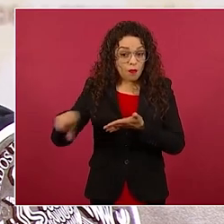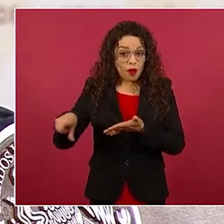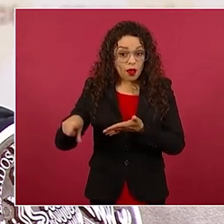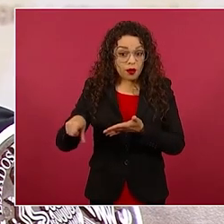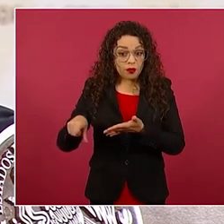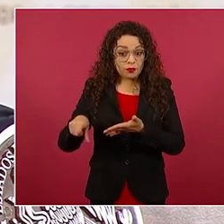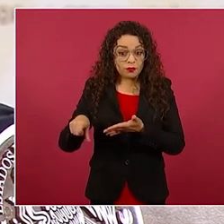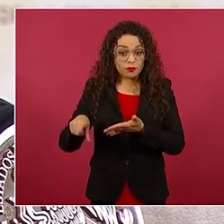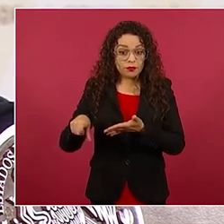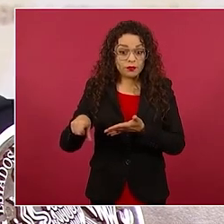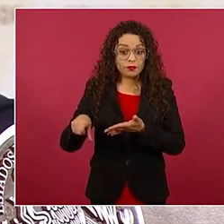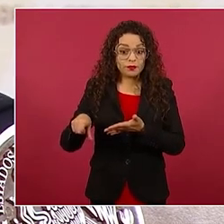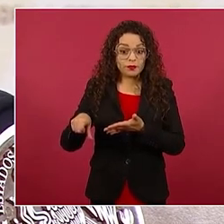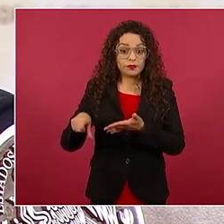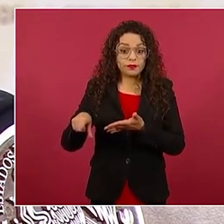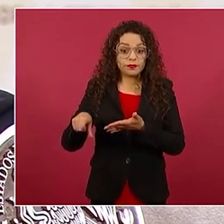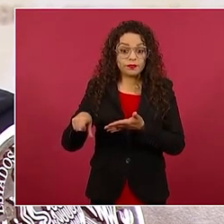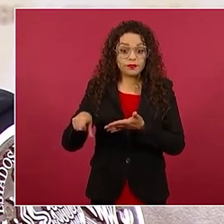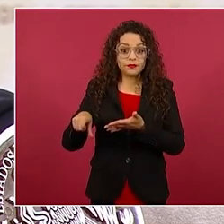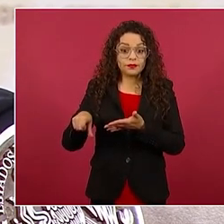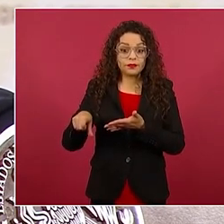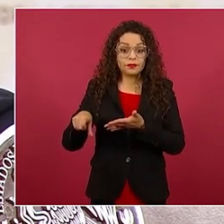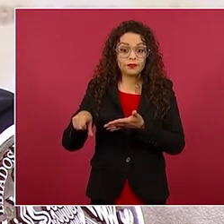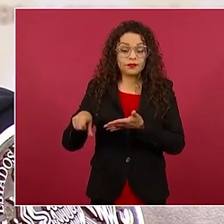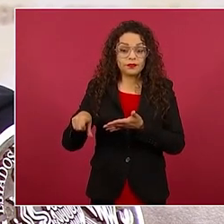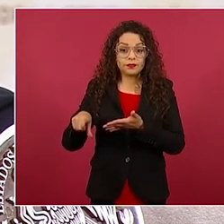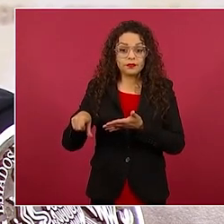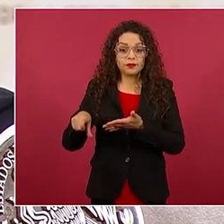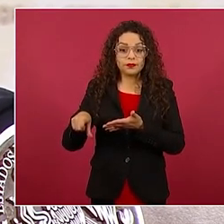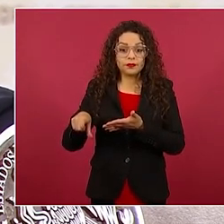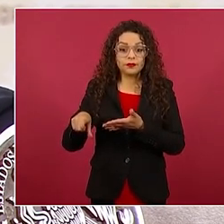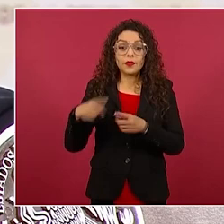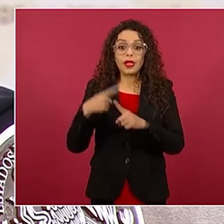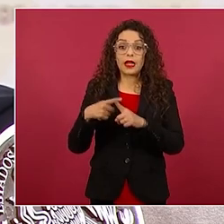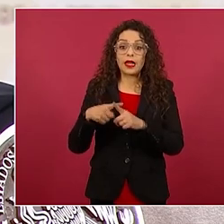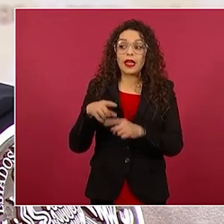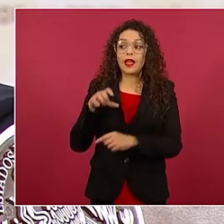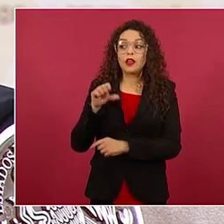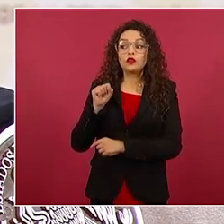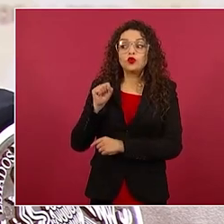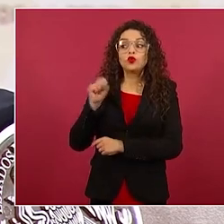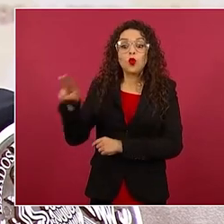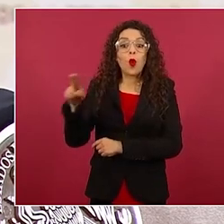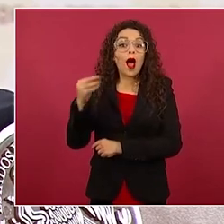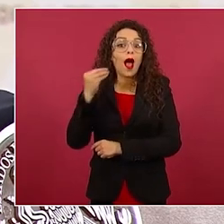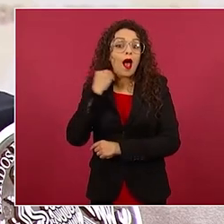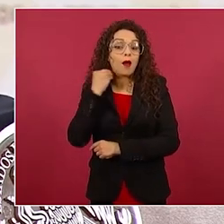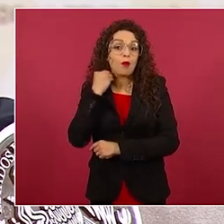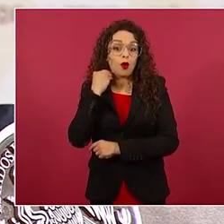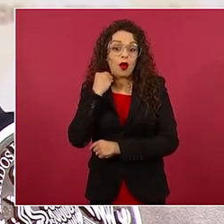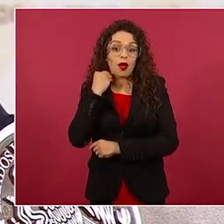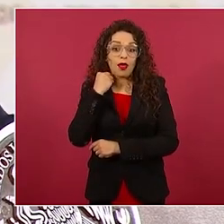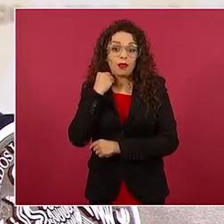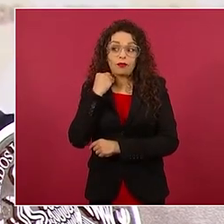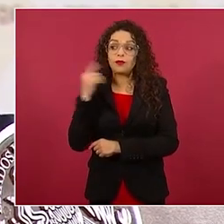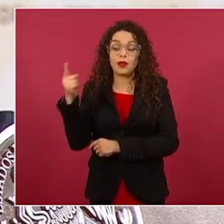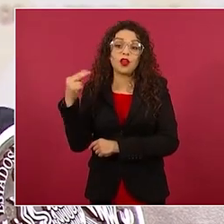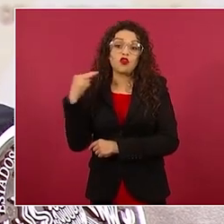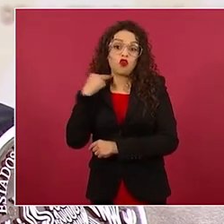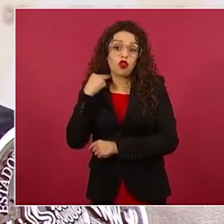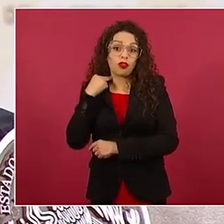su abogado, una finísima persona, notario público,